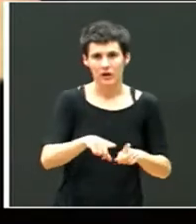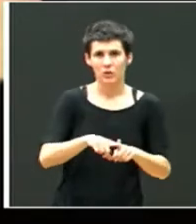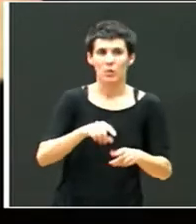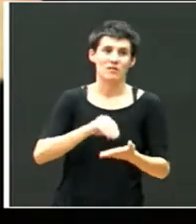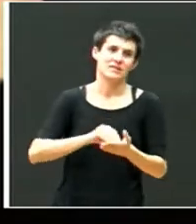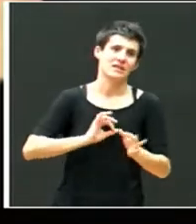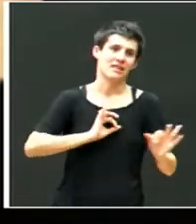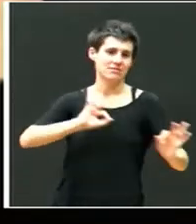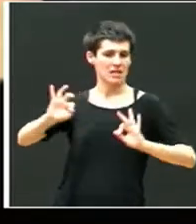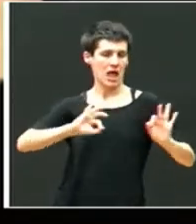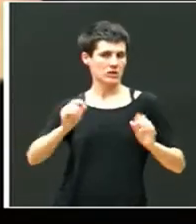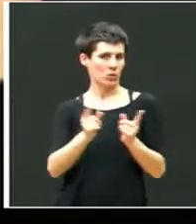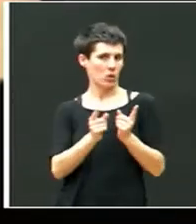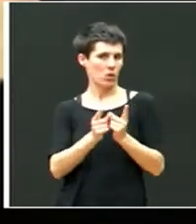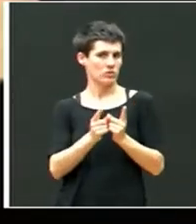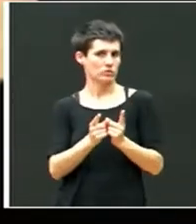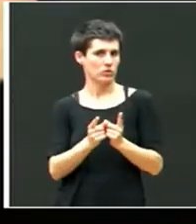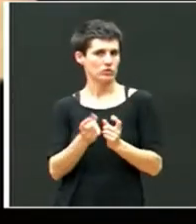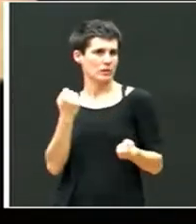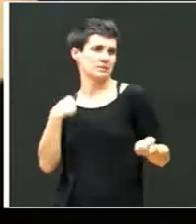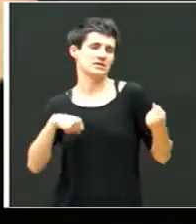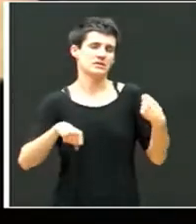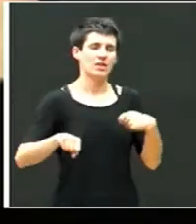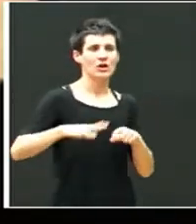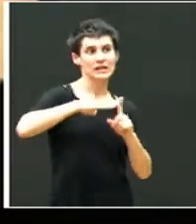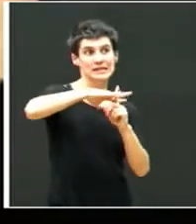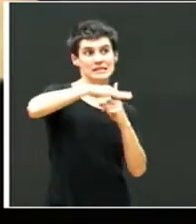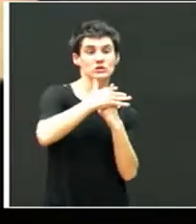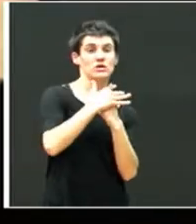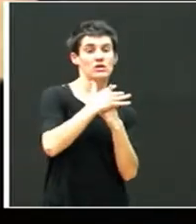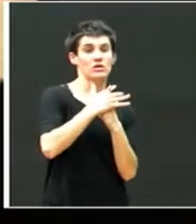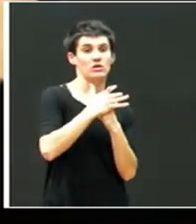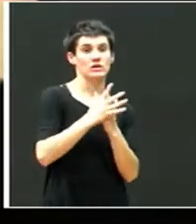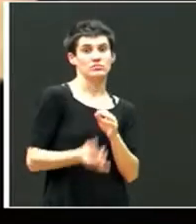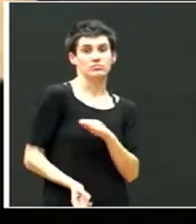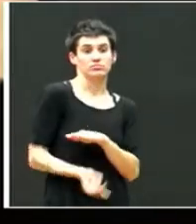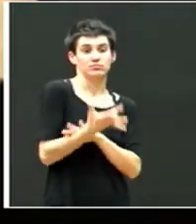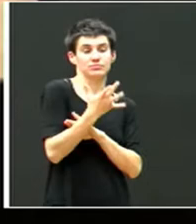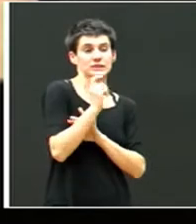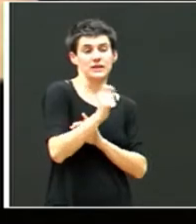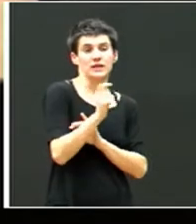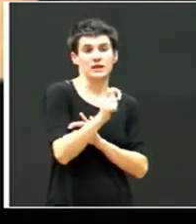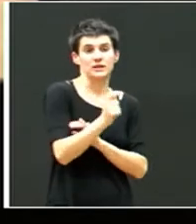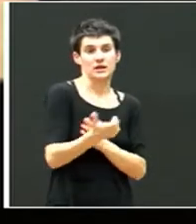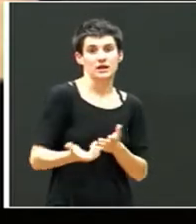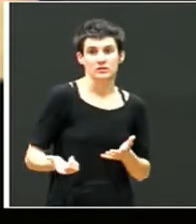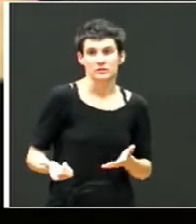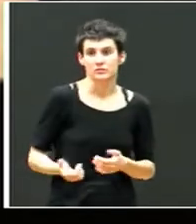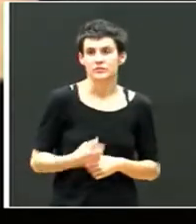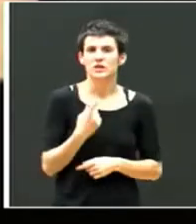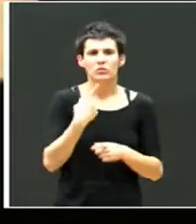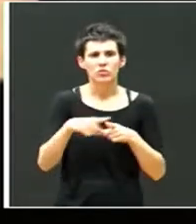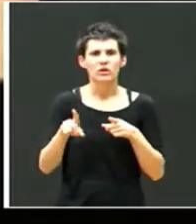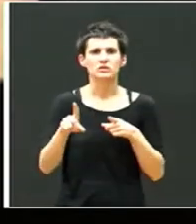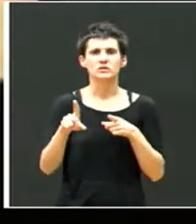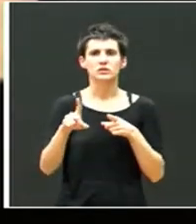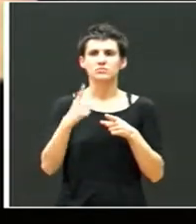pequeños, representaciones de situaciones que se dan habitualmente. Y una cosa que